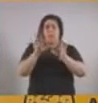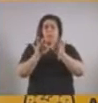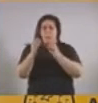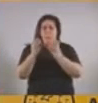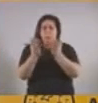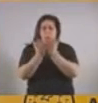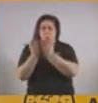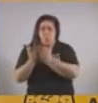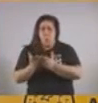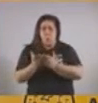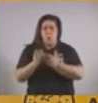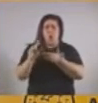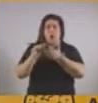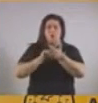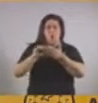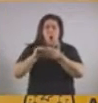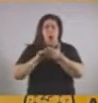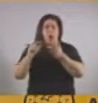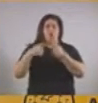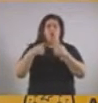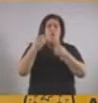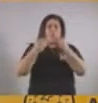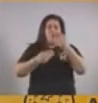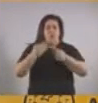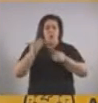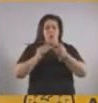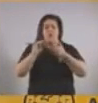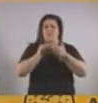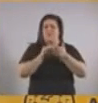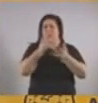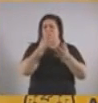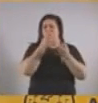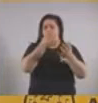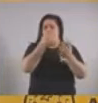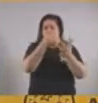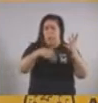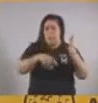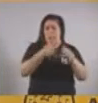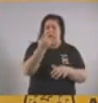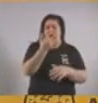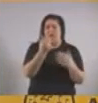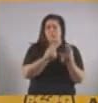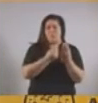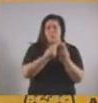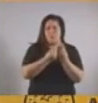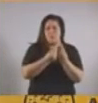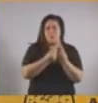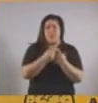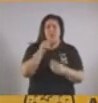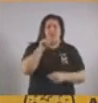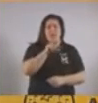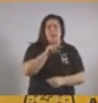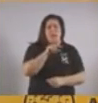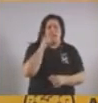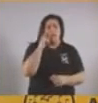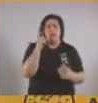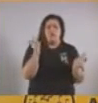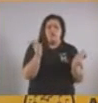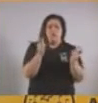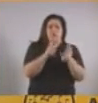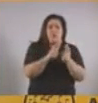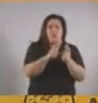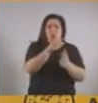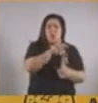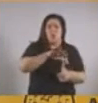estudios, estudios de abogados, de contadores u oficinas de cualquier tipo. Donde se propician encuentros en lugares